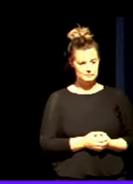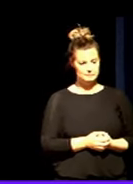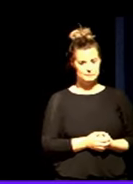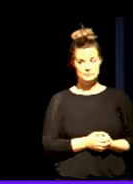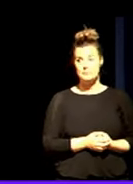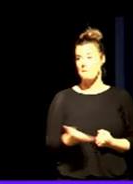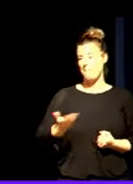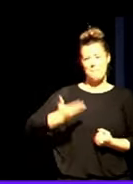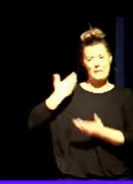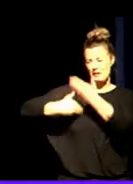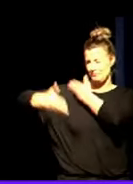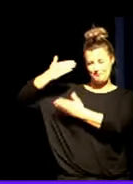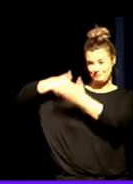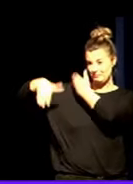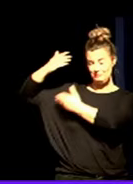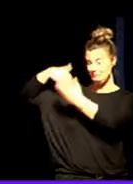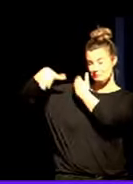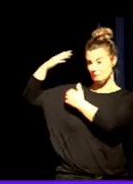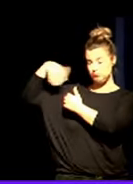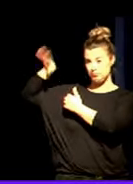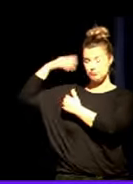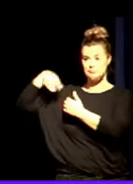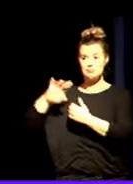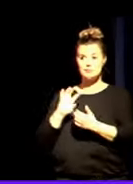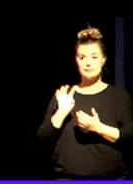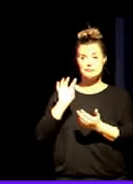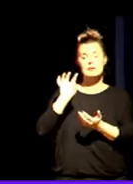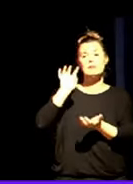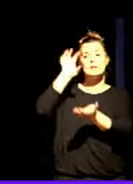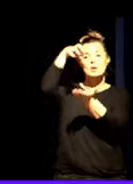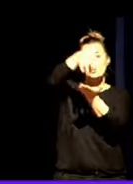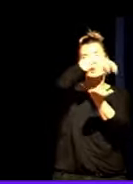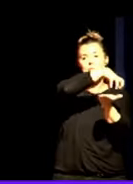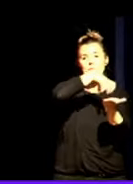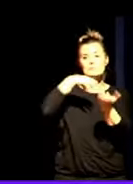hace ya mucho tiempo que los organismos internacionales